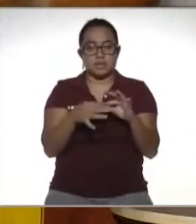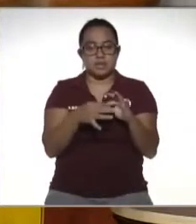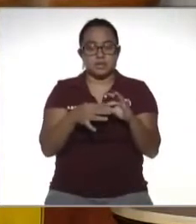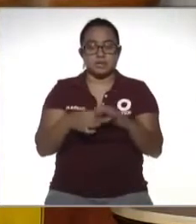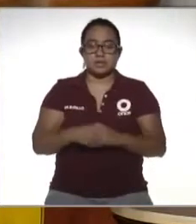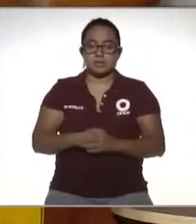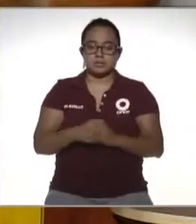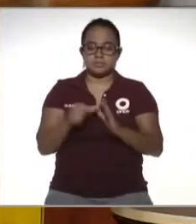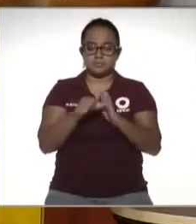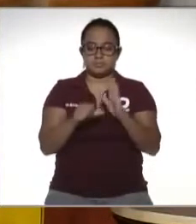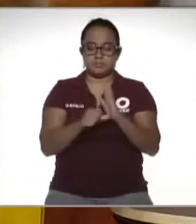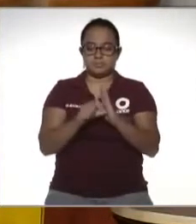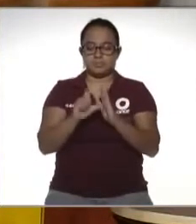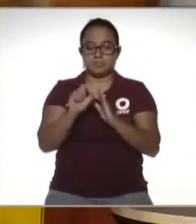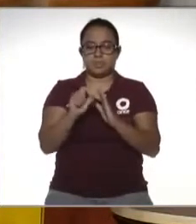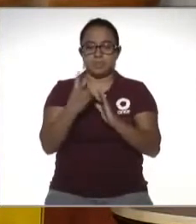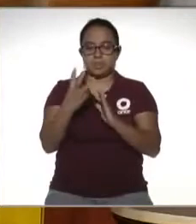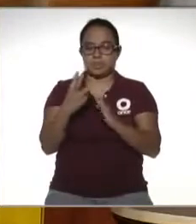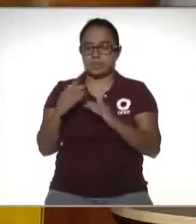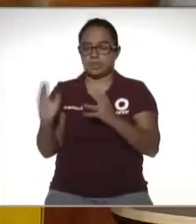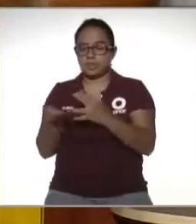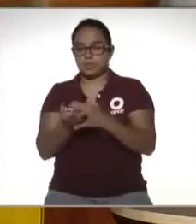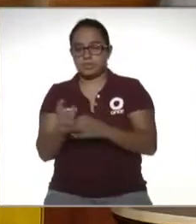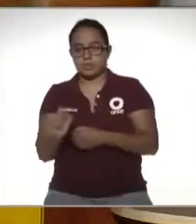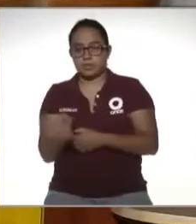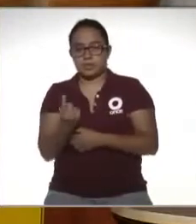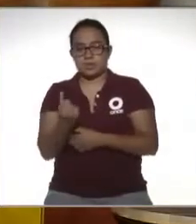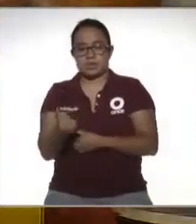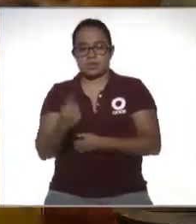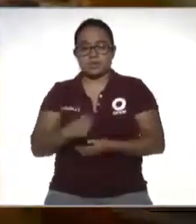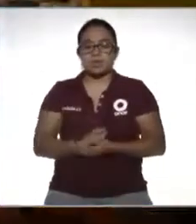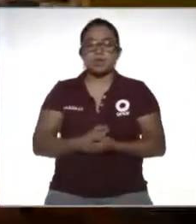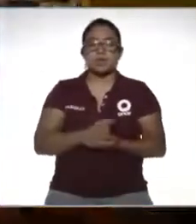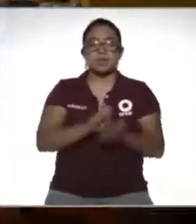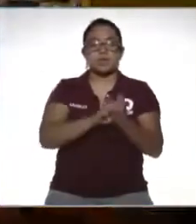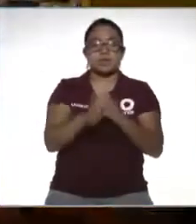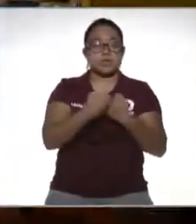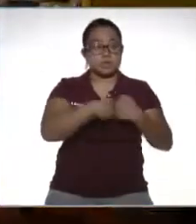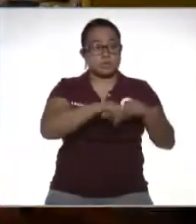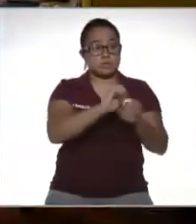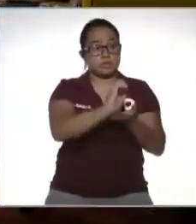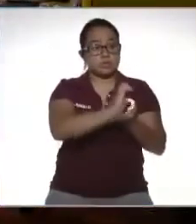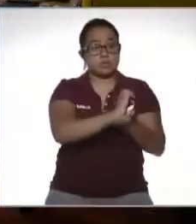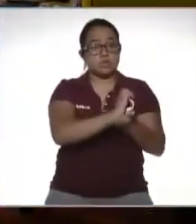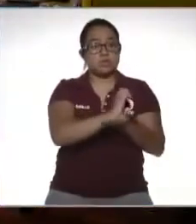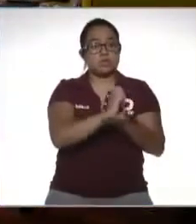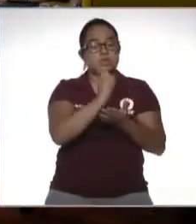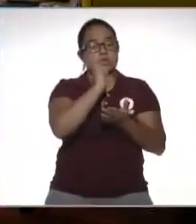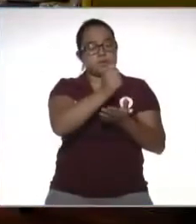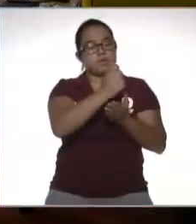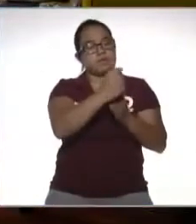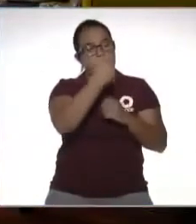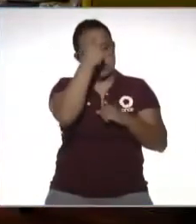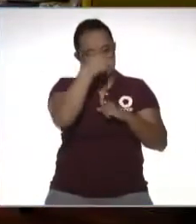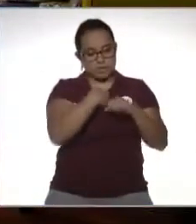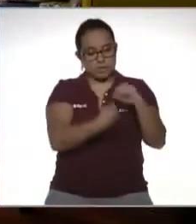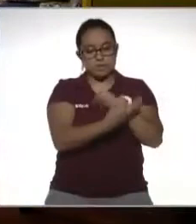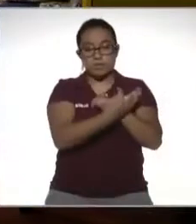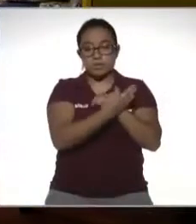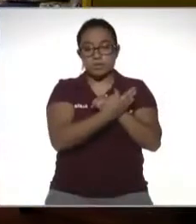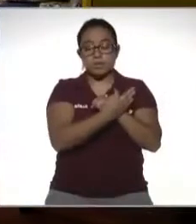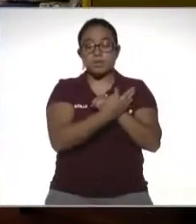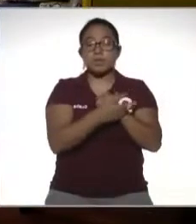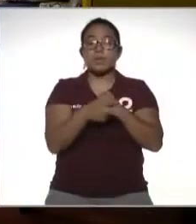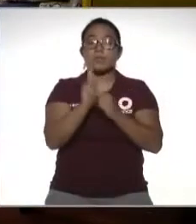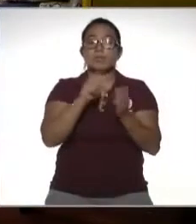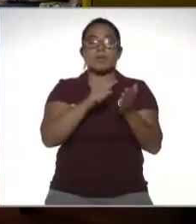dentro del artículo 93 fracción 21 ahí dice que es exento lo que reciba de la aseguradora cuando se dé el riesgo amparado y en este caso siempre